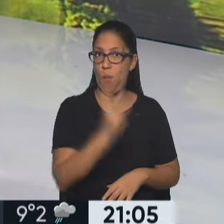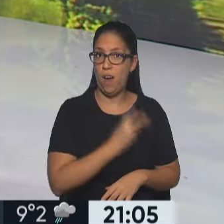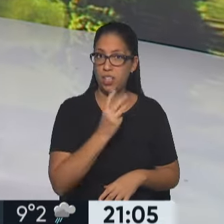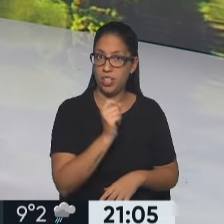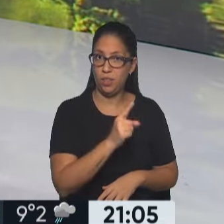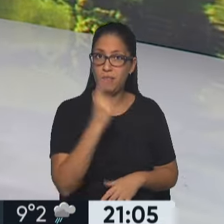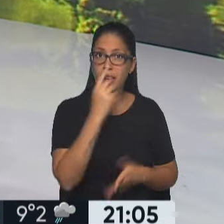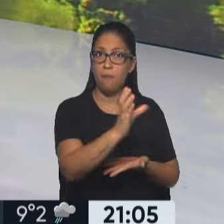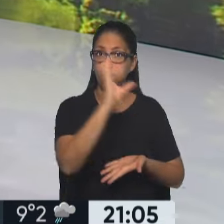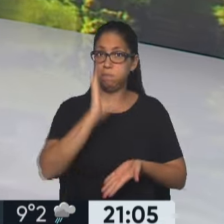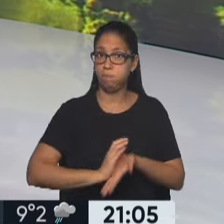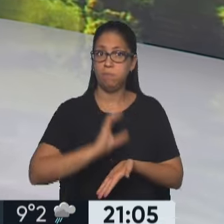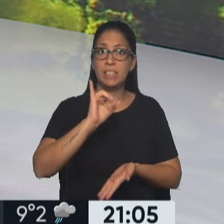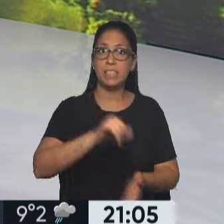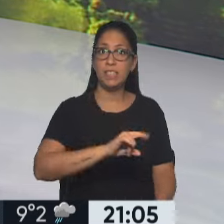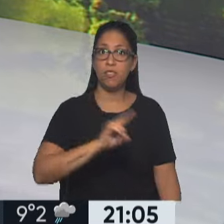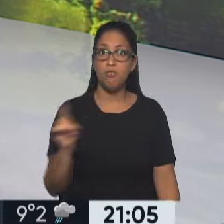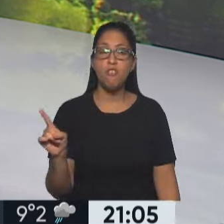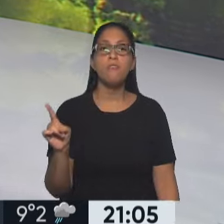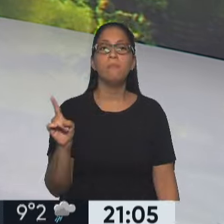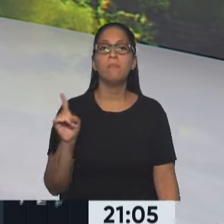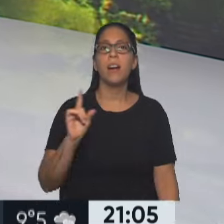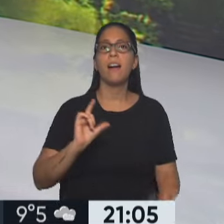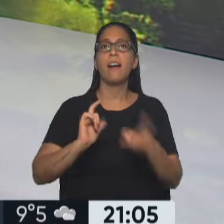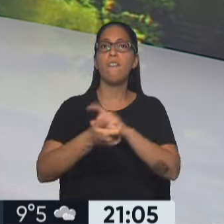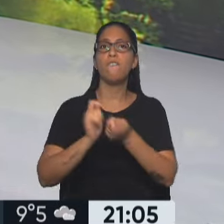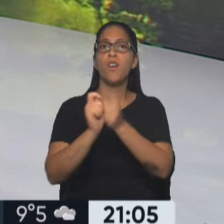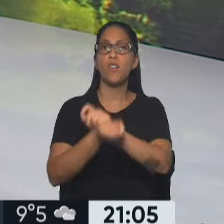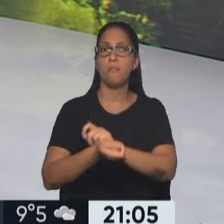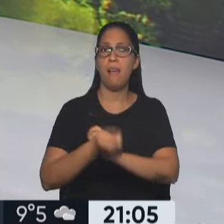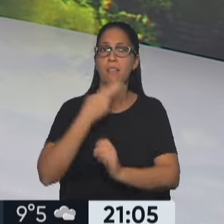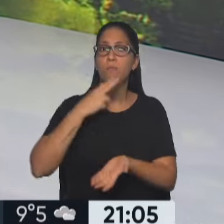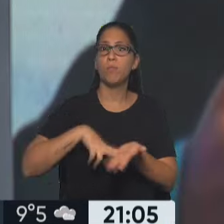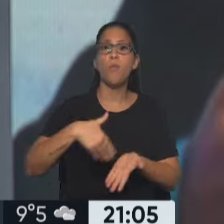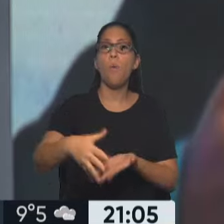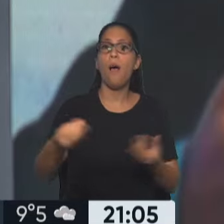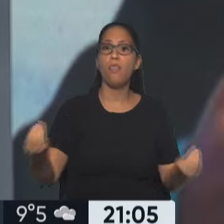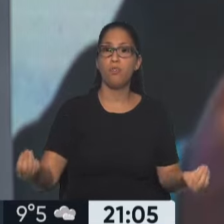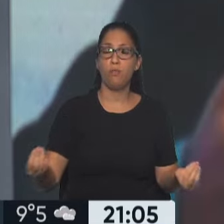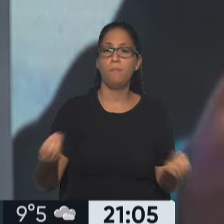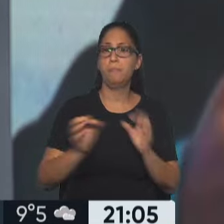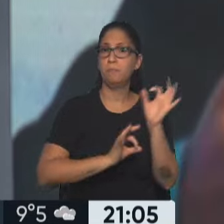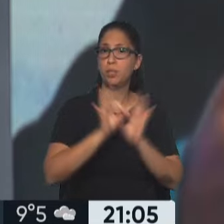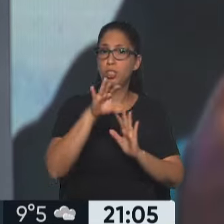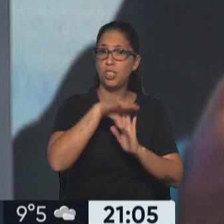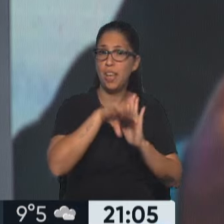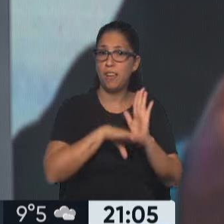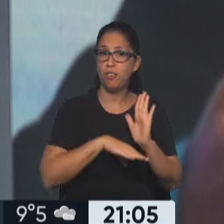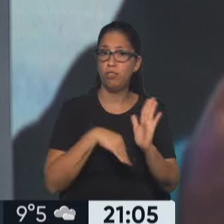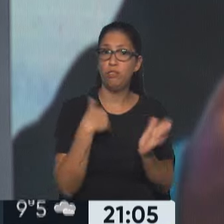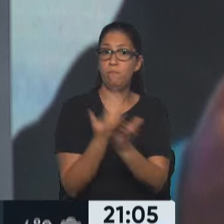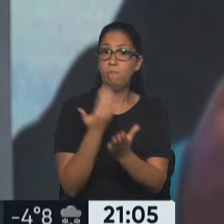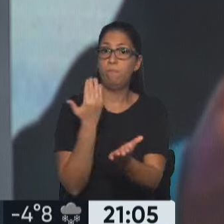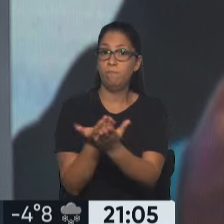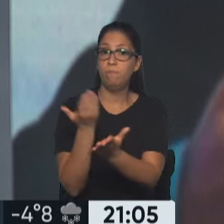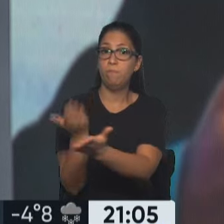haber desembolso? ¿No va a haber? ¿Cuándo va a venir la reforma tributaria? En los diferentes proyectos que fue presentando el gobierno